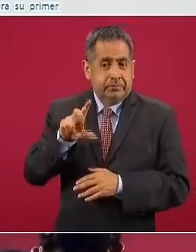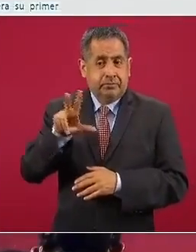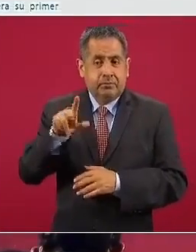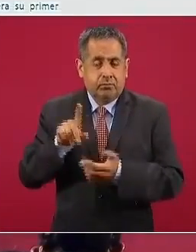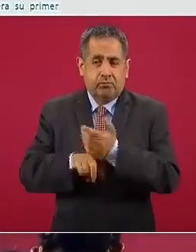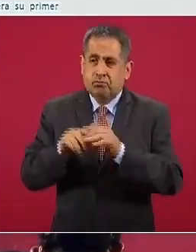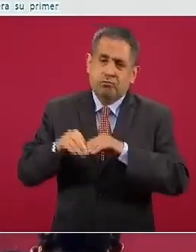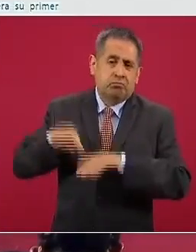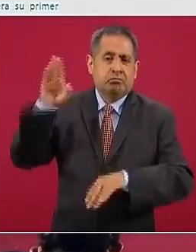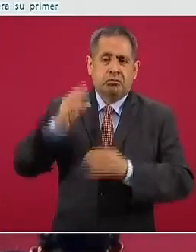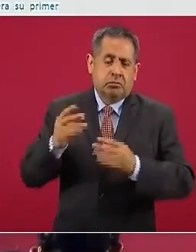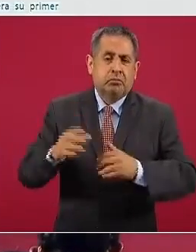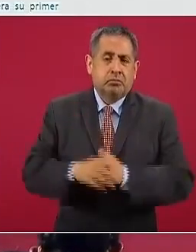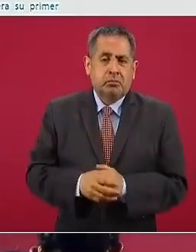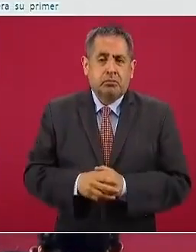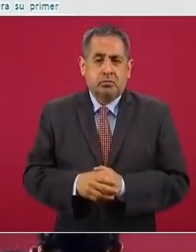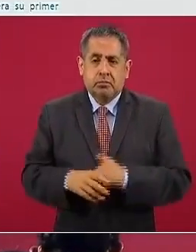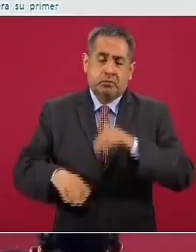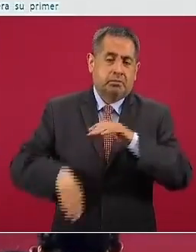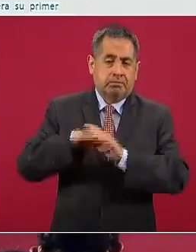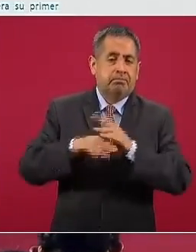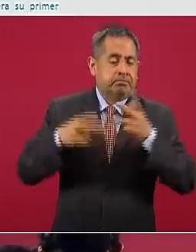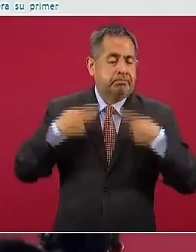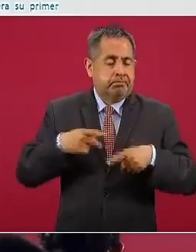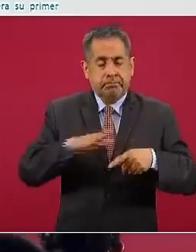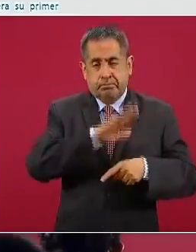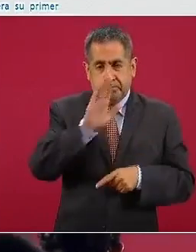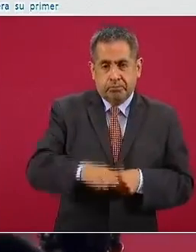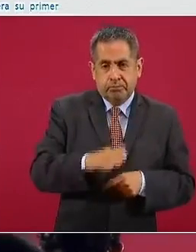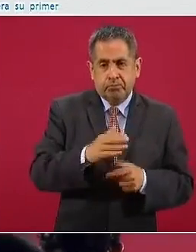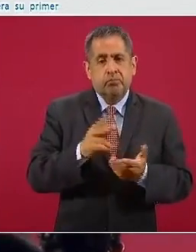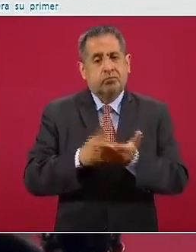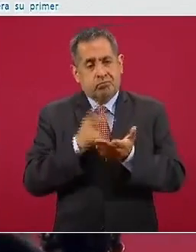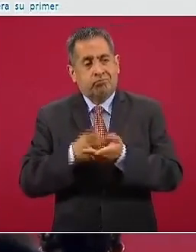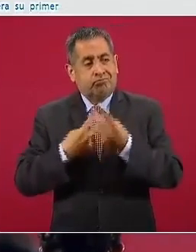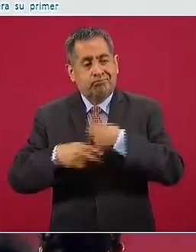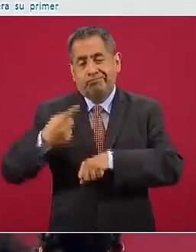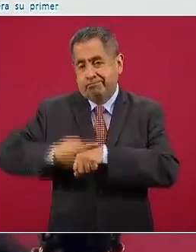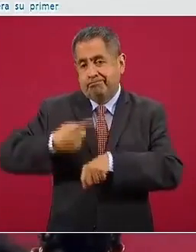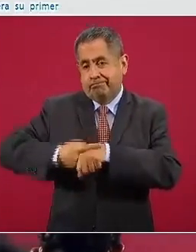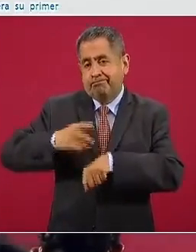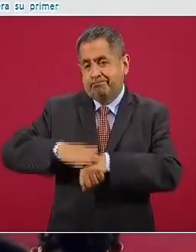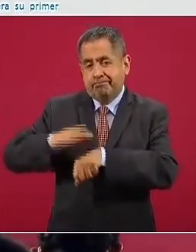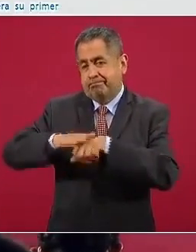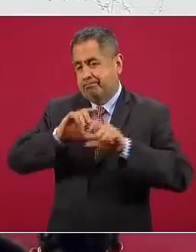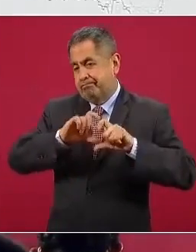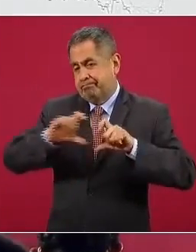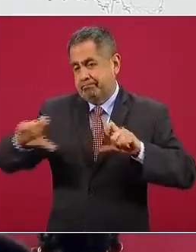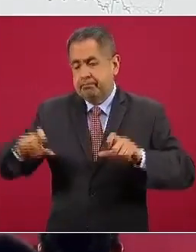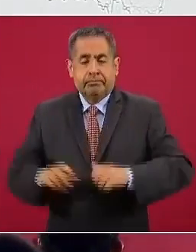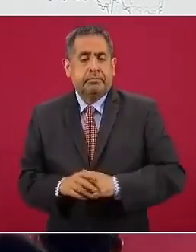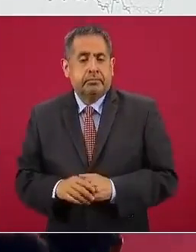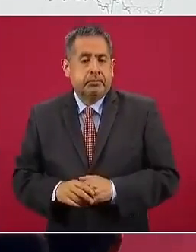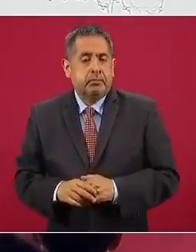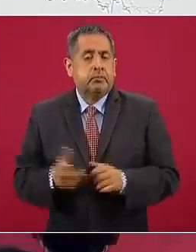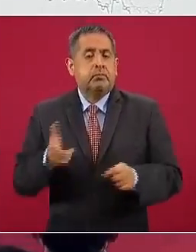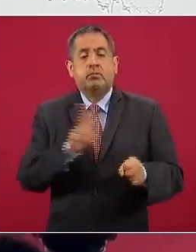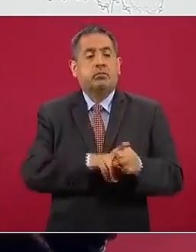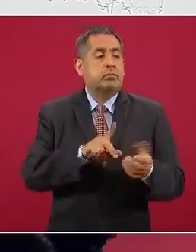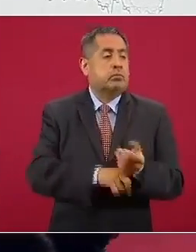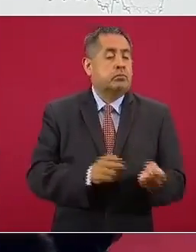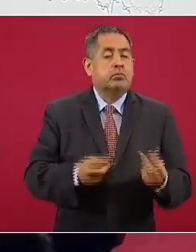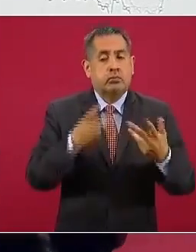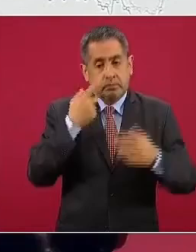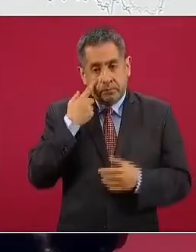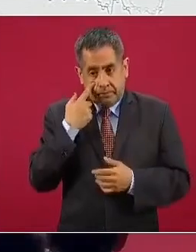la mortalidad llegó a punto máximo bajó y en este momento se encuentra en una fase de meseta y por último su ocupación hospitalaria